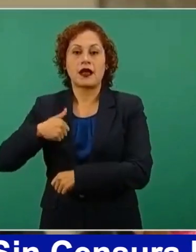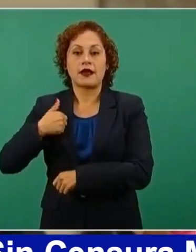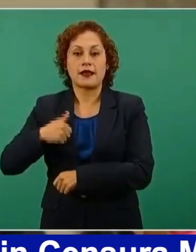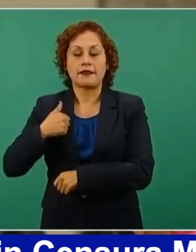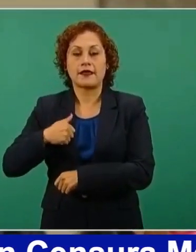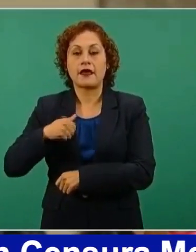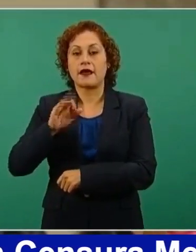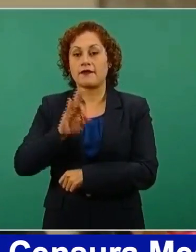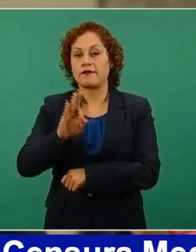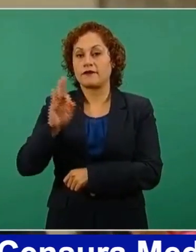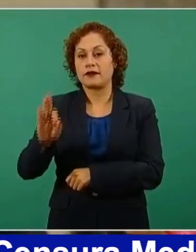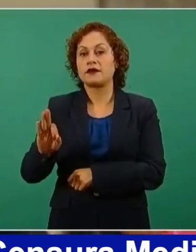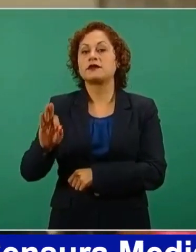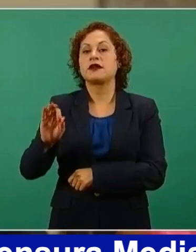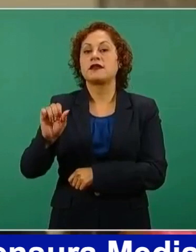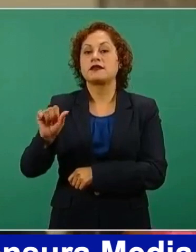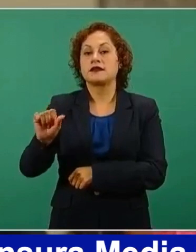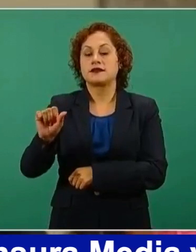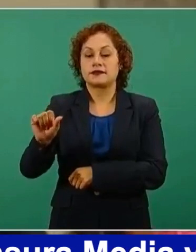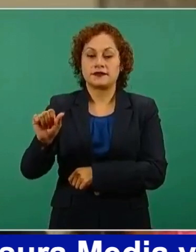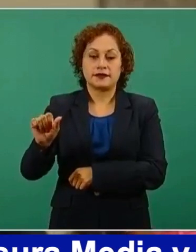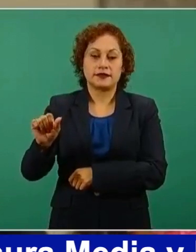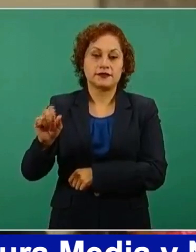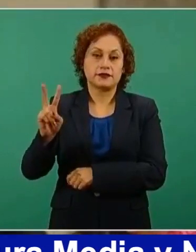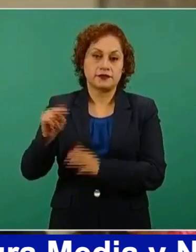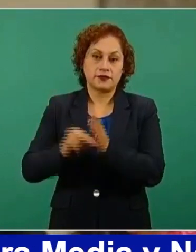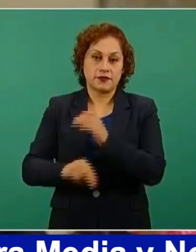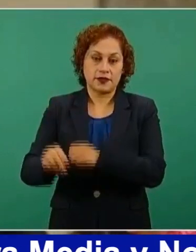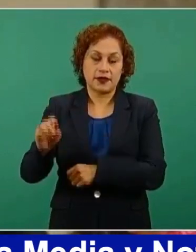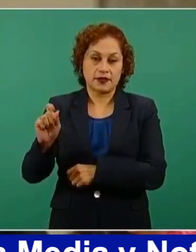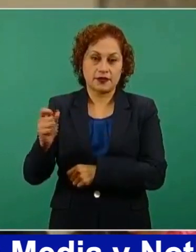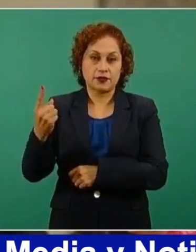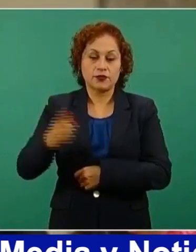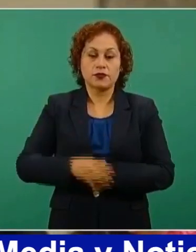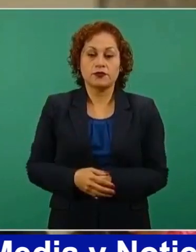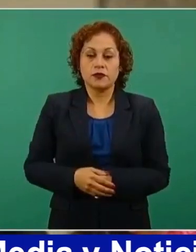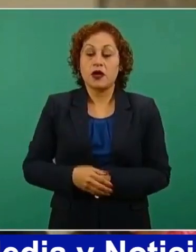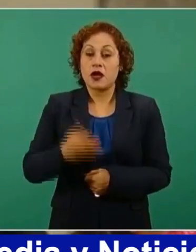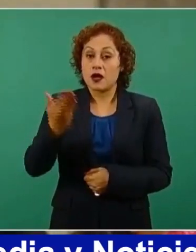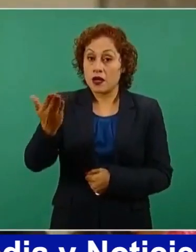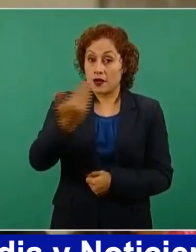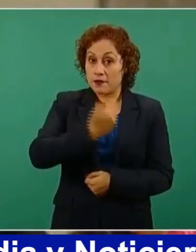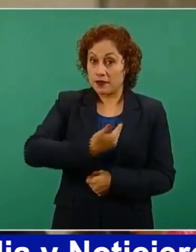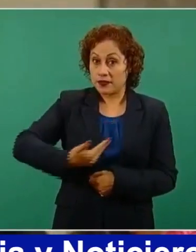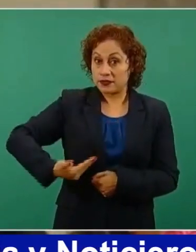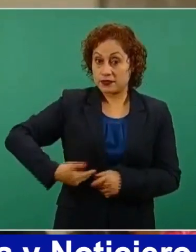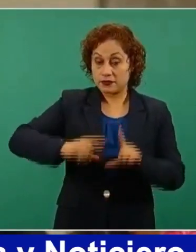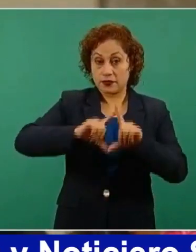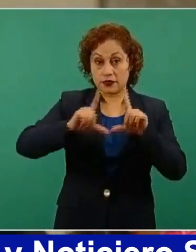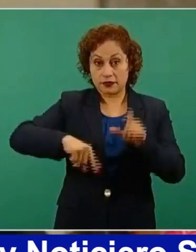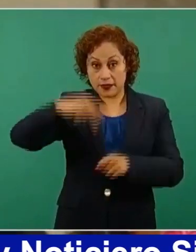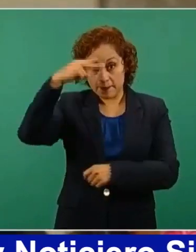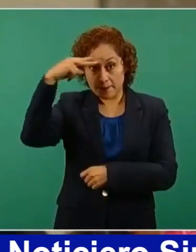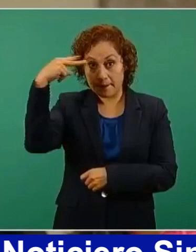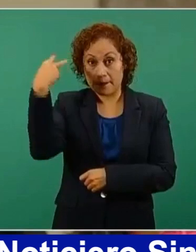2021. Licenciado Andrés Manuel López Obrador, presidente constitucional de los Estados Unidos mexicanos.